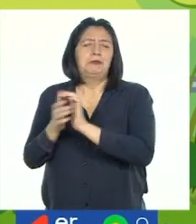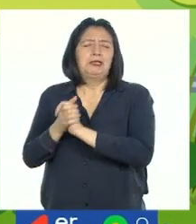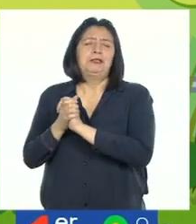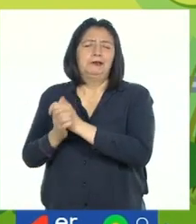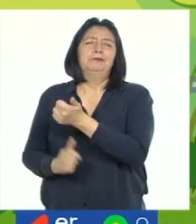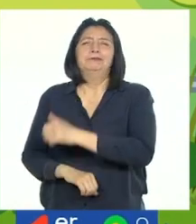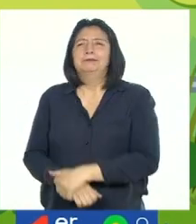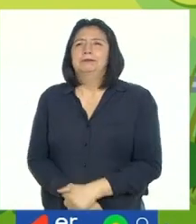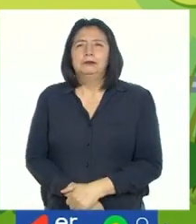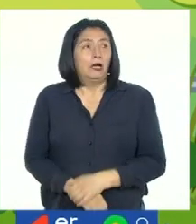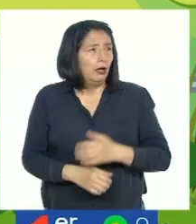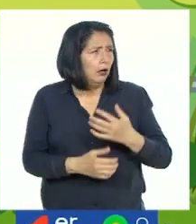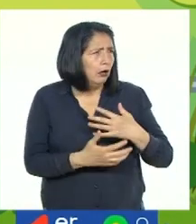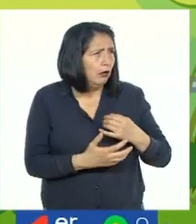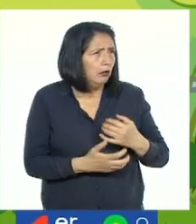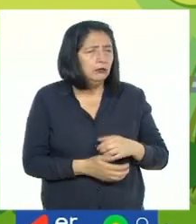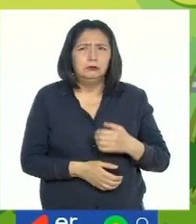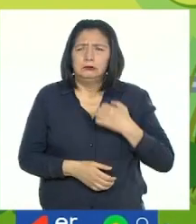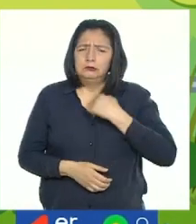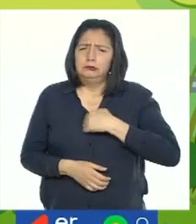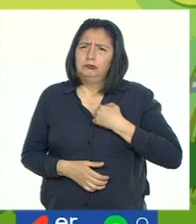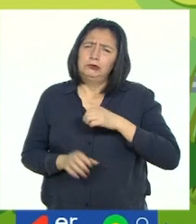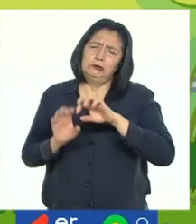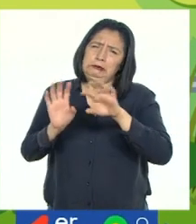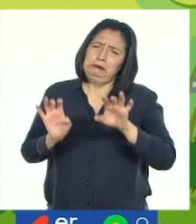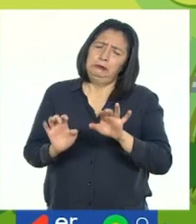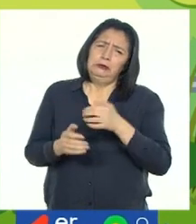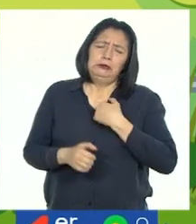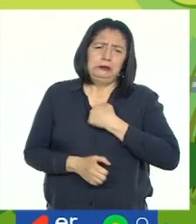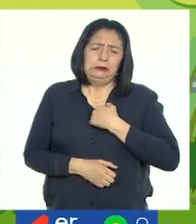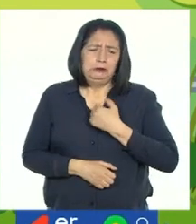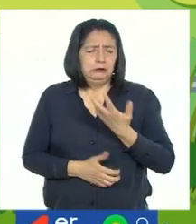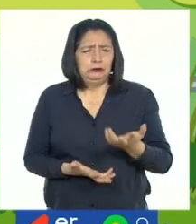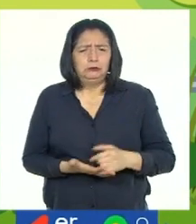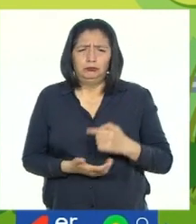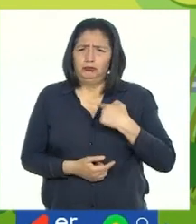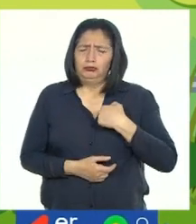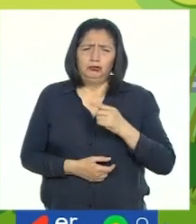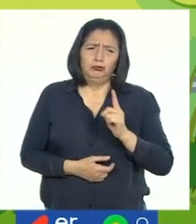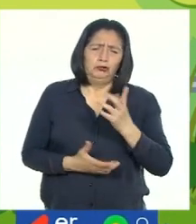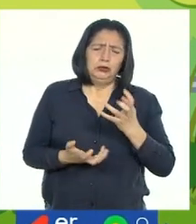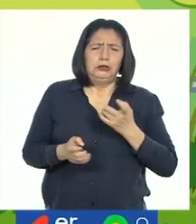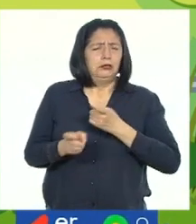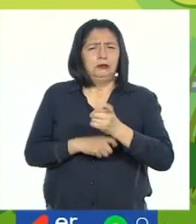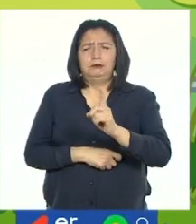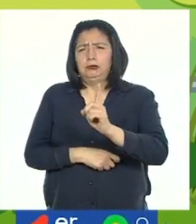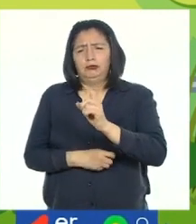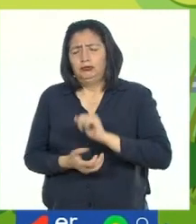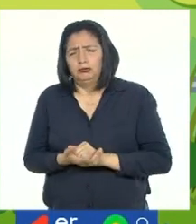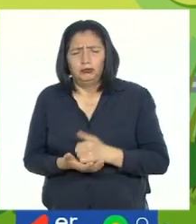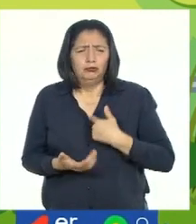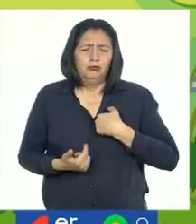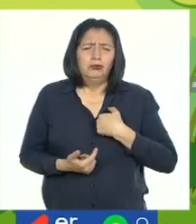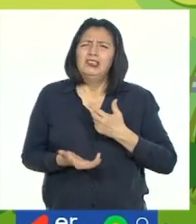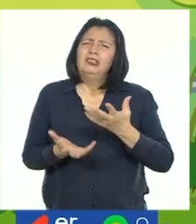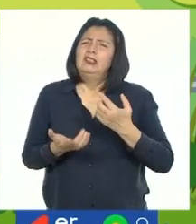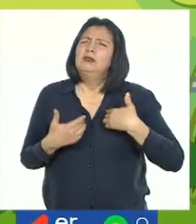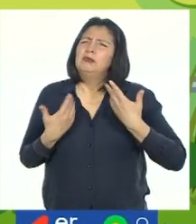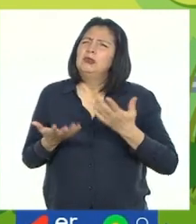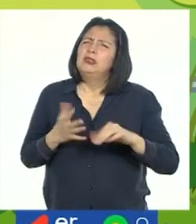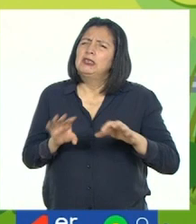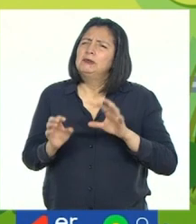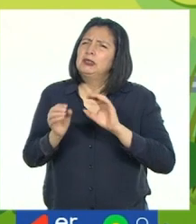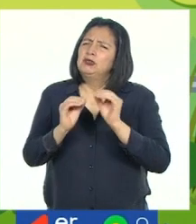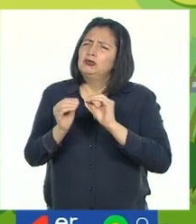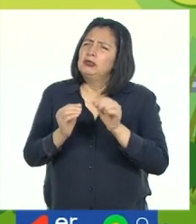amigas. Lo siento mucho, computadora. No ha sido mi intención ofenderte. Dime, ¿qué puedo hacer